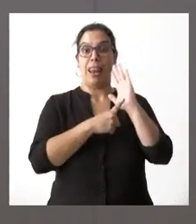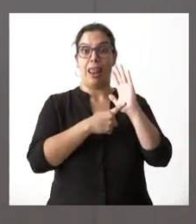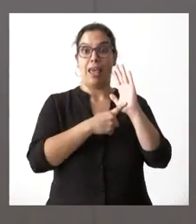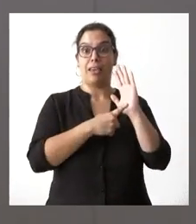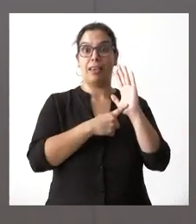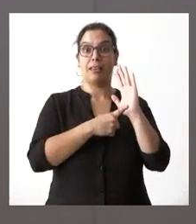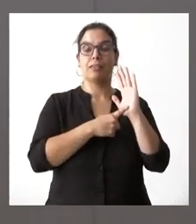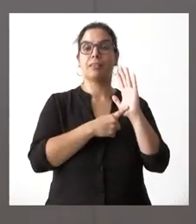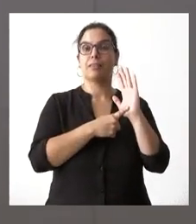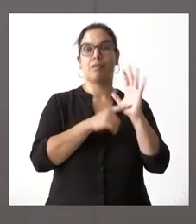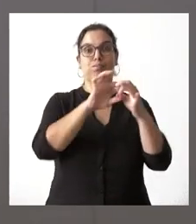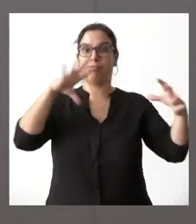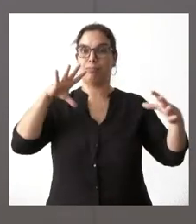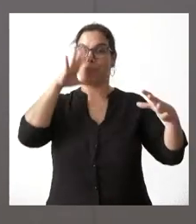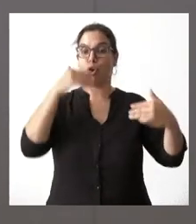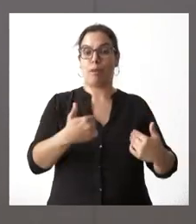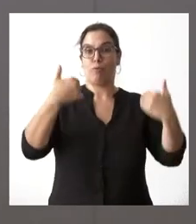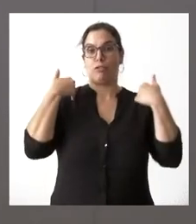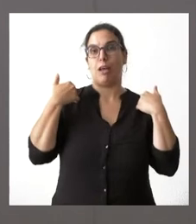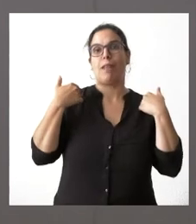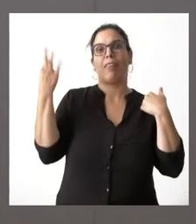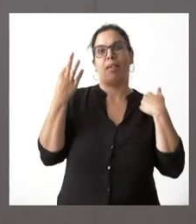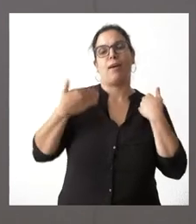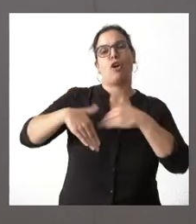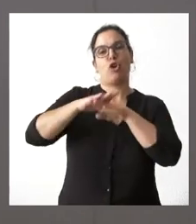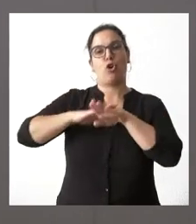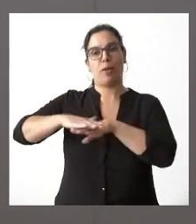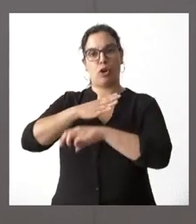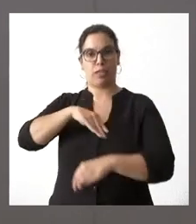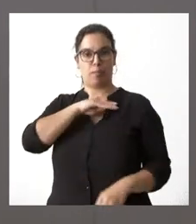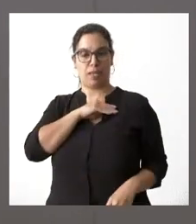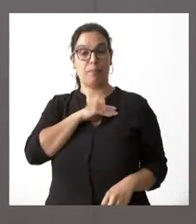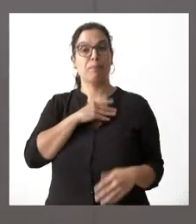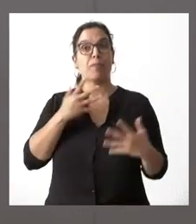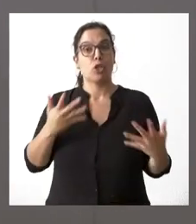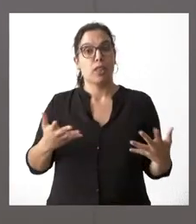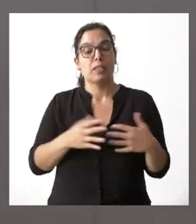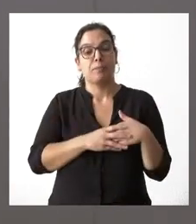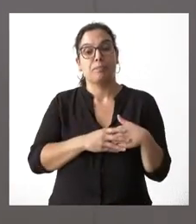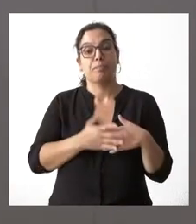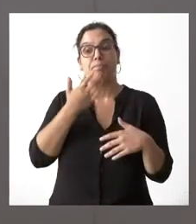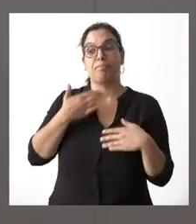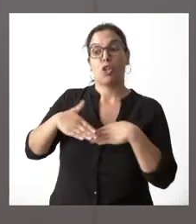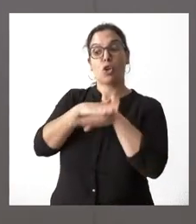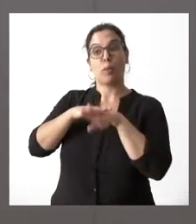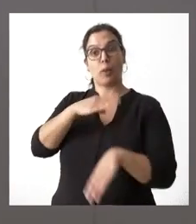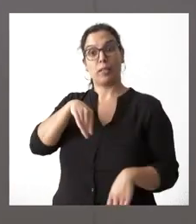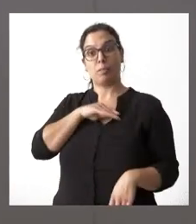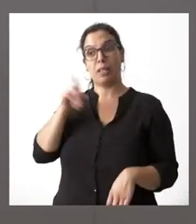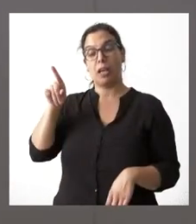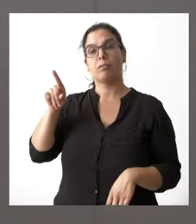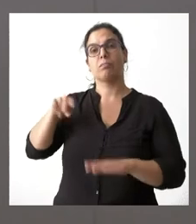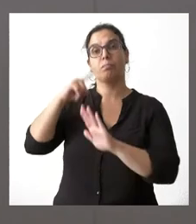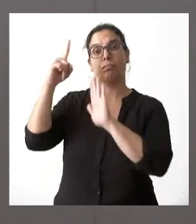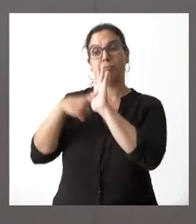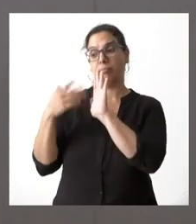regulando una materia cuya regulación correspondería al gobierno de España en la medida en que el gobierno de España aprobó el ESPRE en el